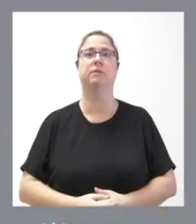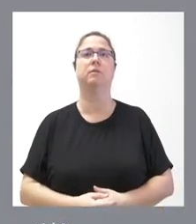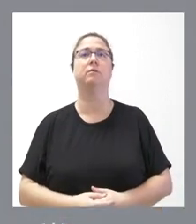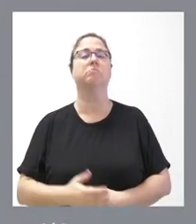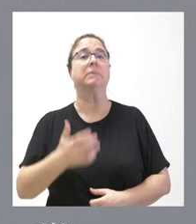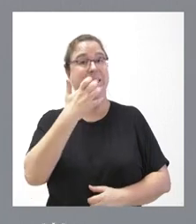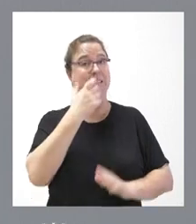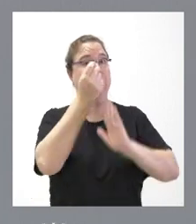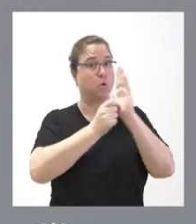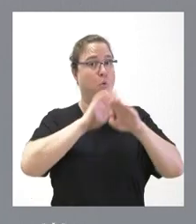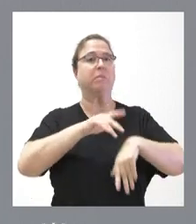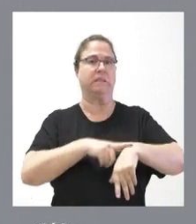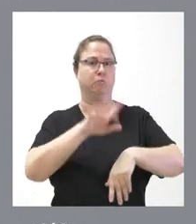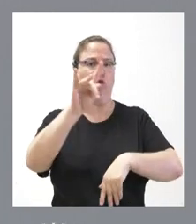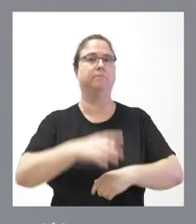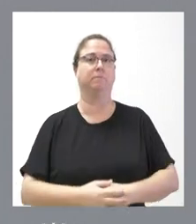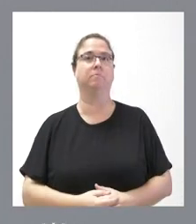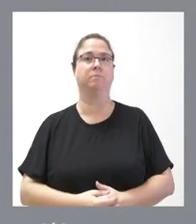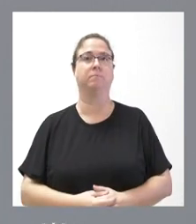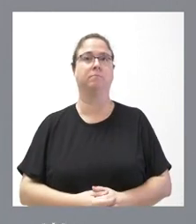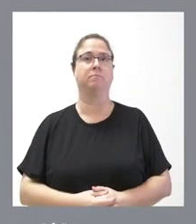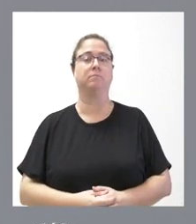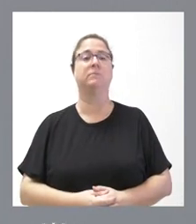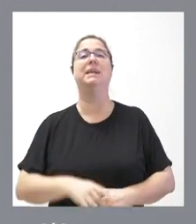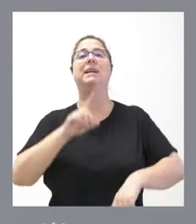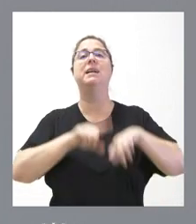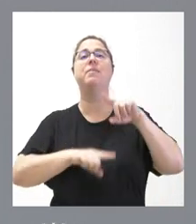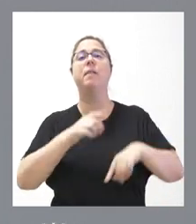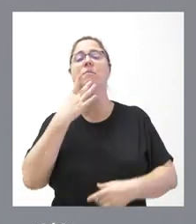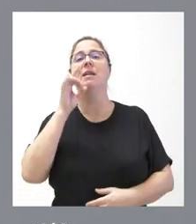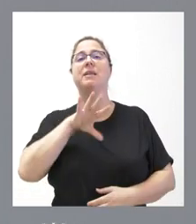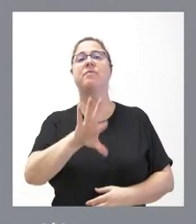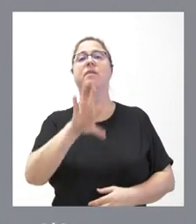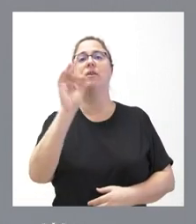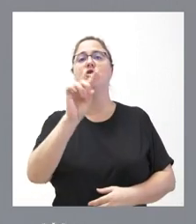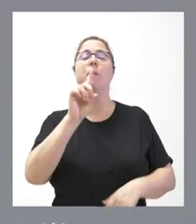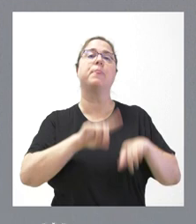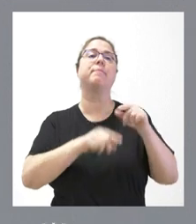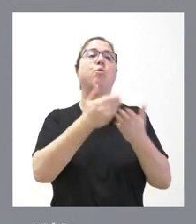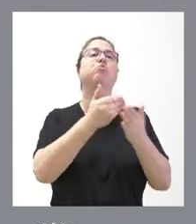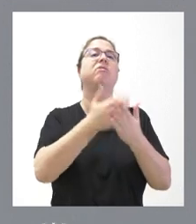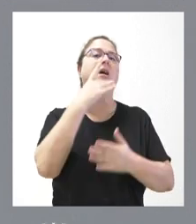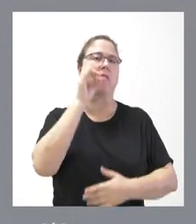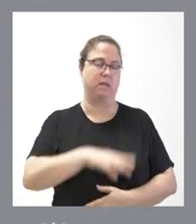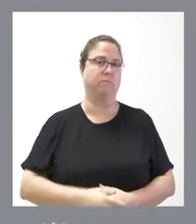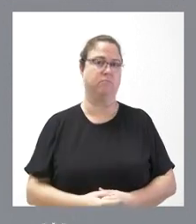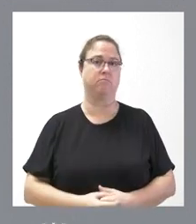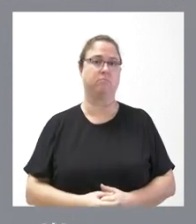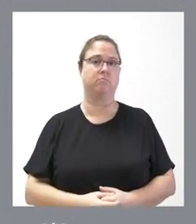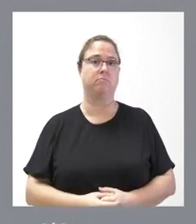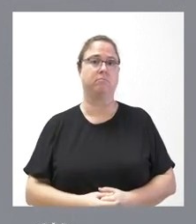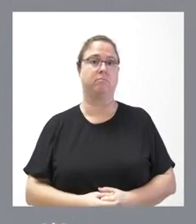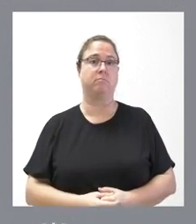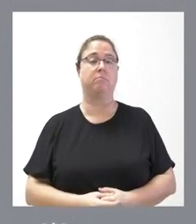si se cumplen todos los requisitos esto ya no depende solo de quien tiene que decidir sino quien tiene que justificar los requisitos y